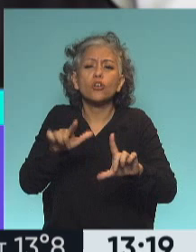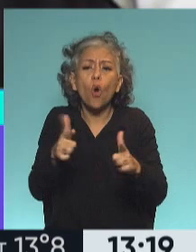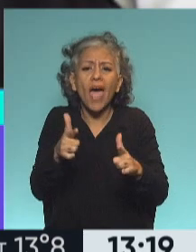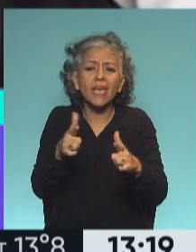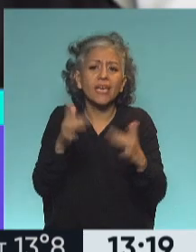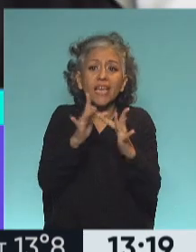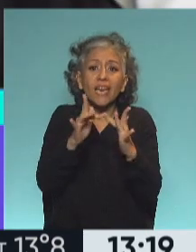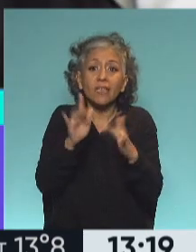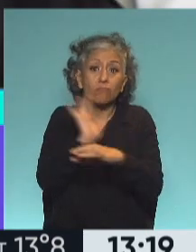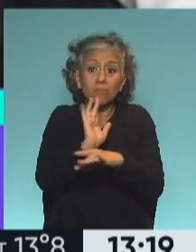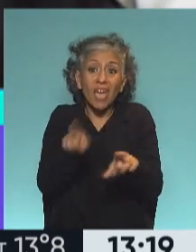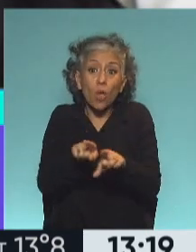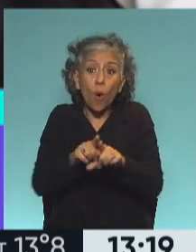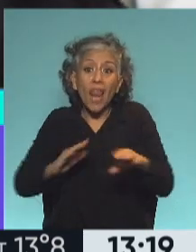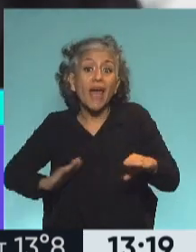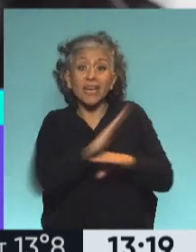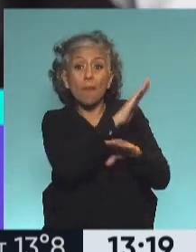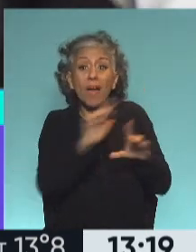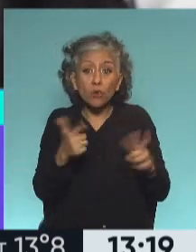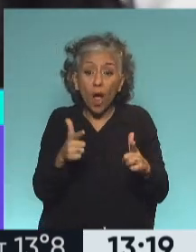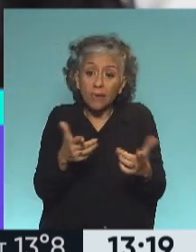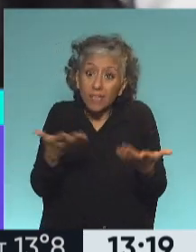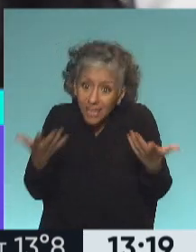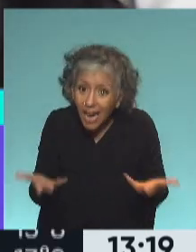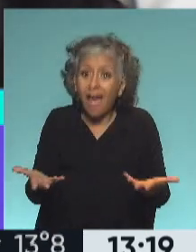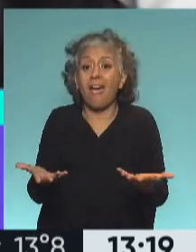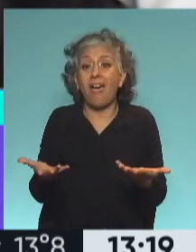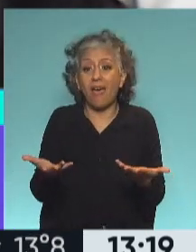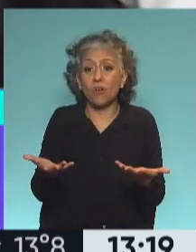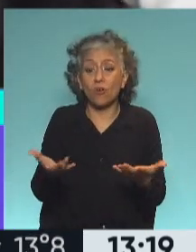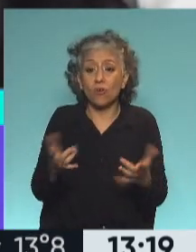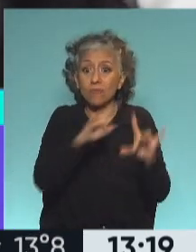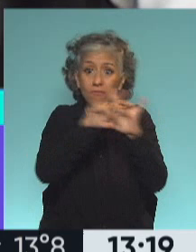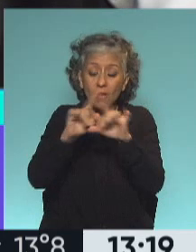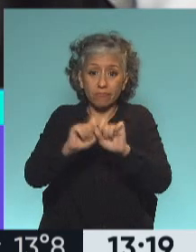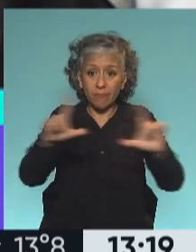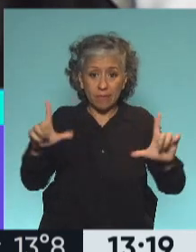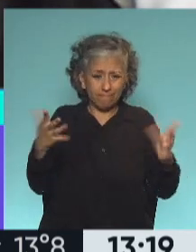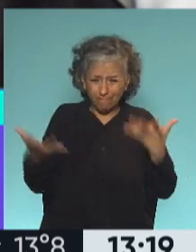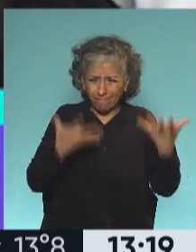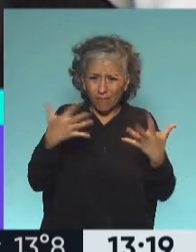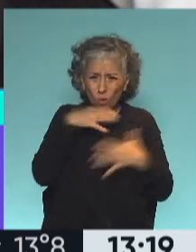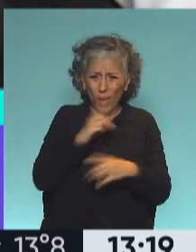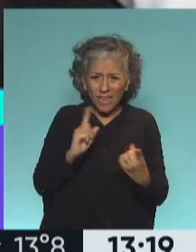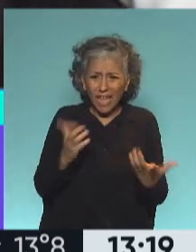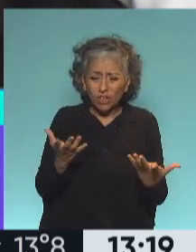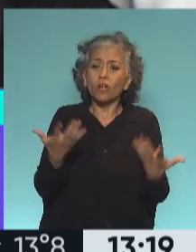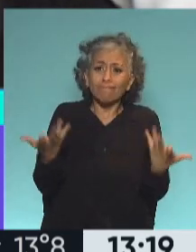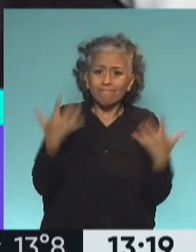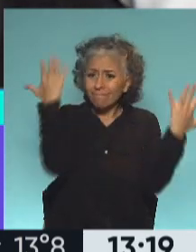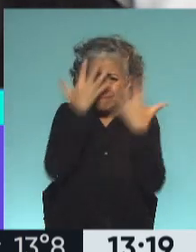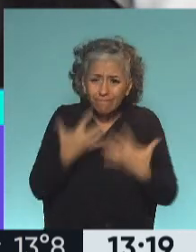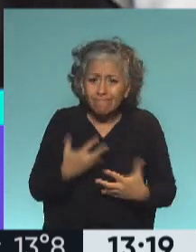web es como si hubiese una rampa, como si no estuviese, digamos. Exactamente. No podés formarte, no podés